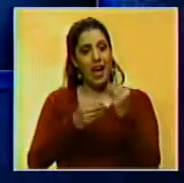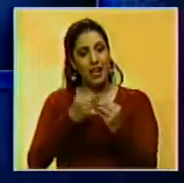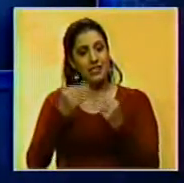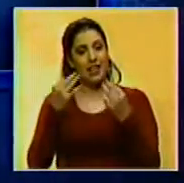evitado. ¡Gracias!